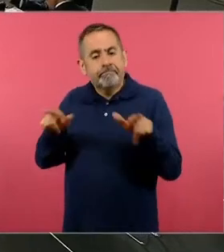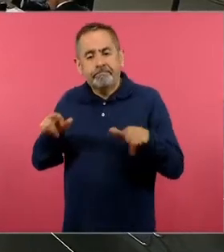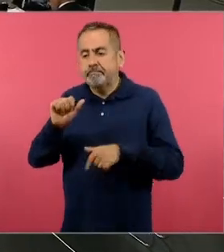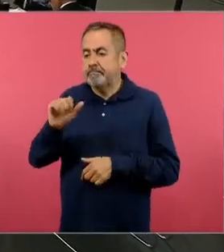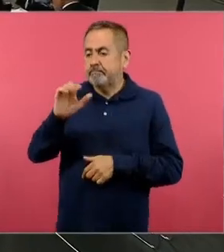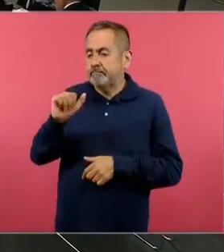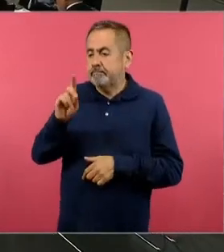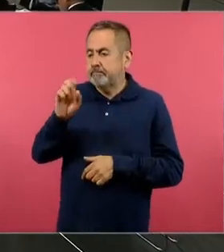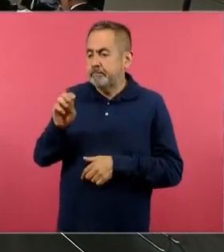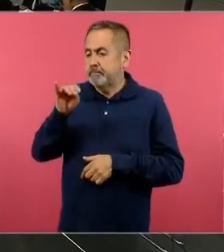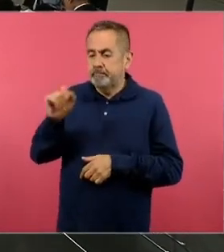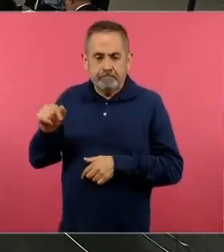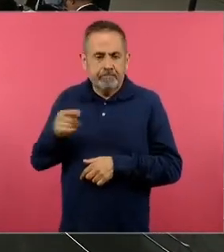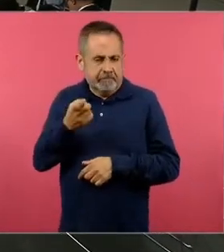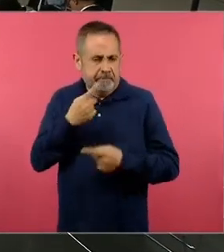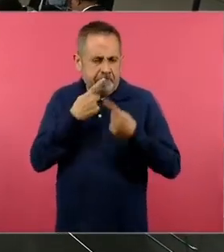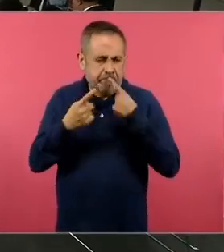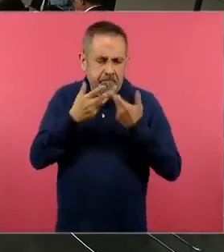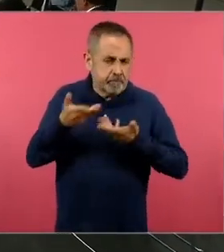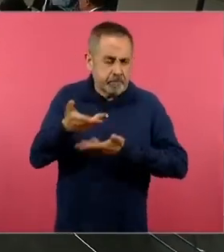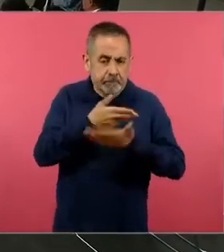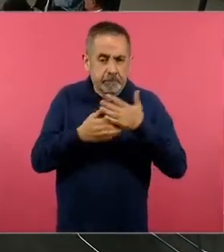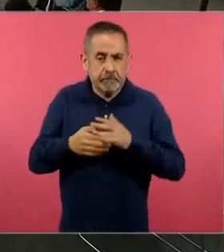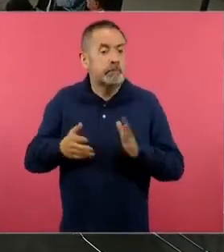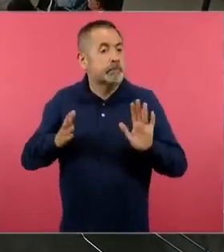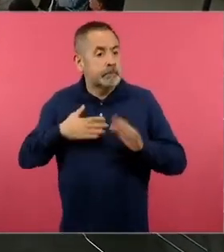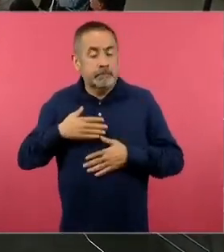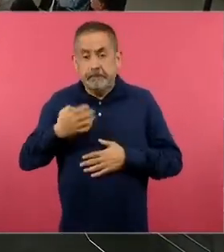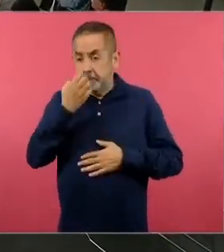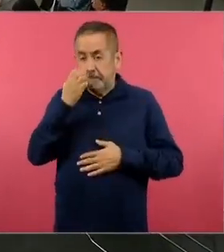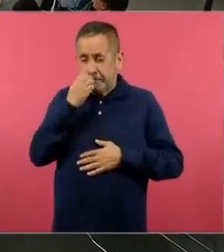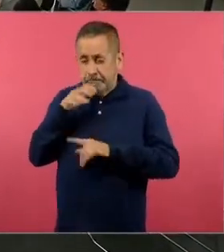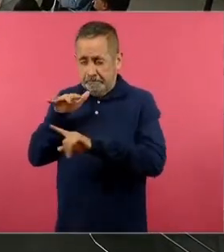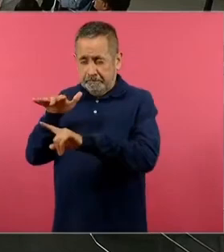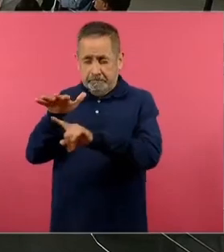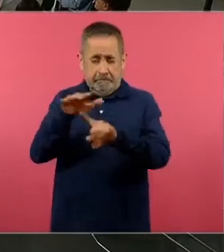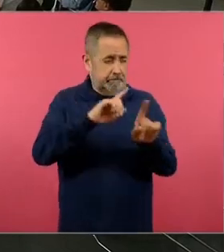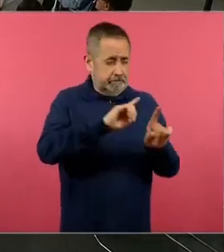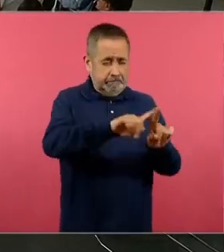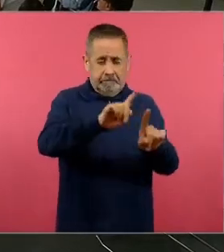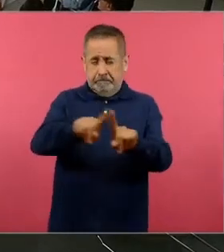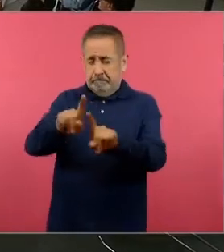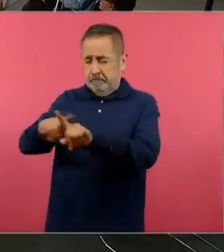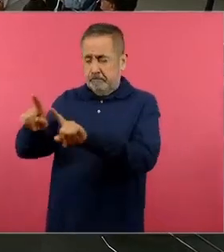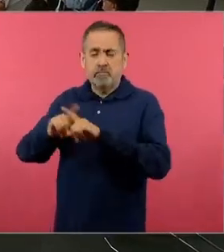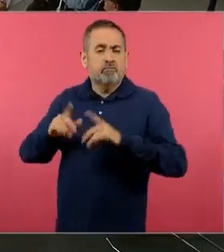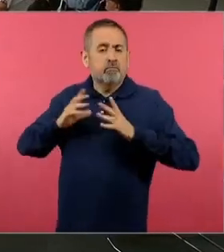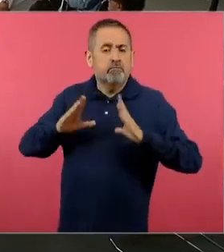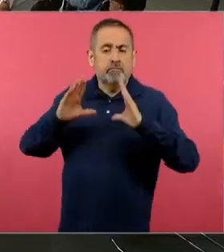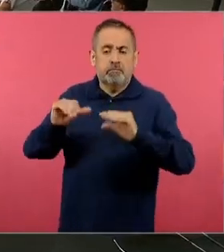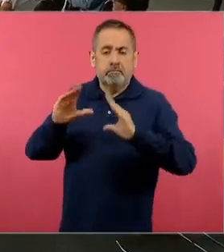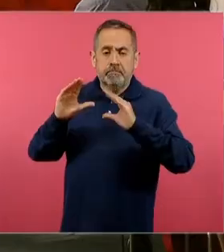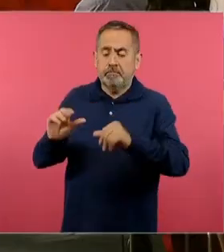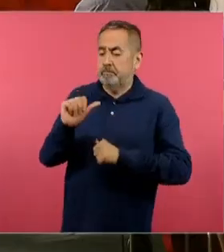es necesario seguir discutiendo. La escuela estudia los diferentes usos de la lengua, enseña el lenguaje académico y estudia los